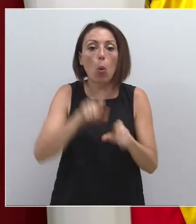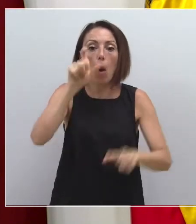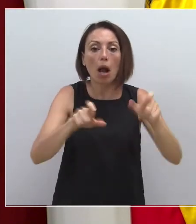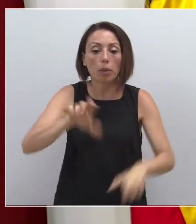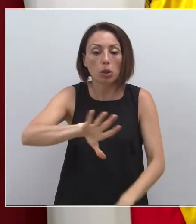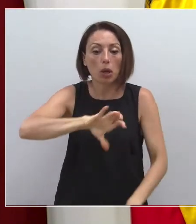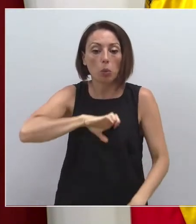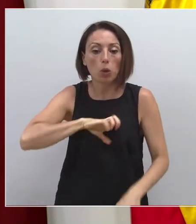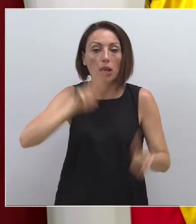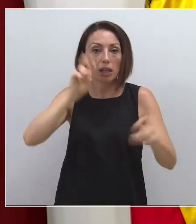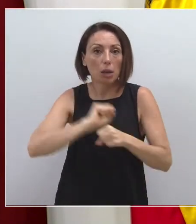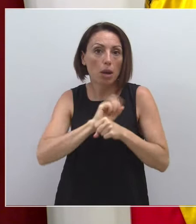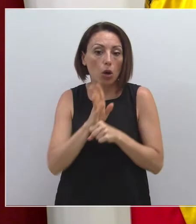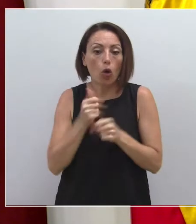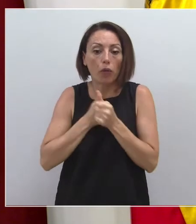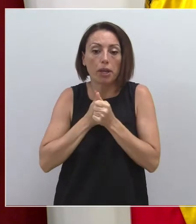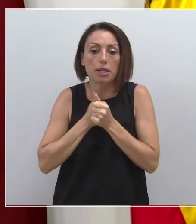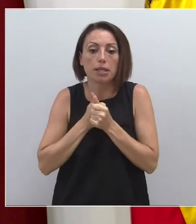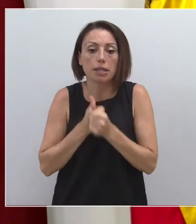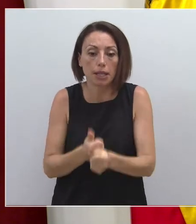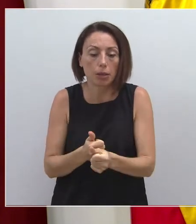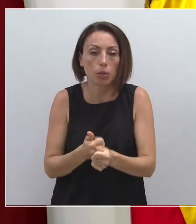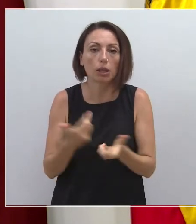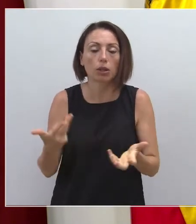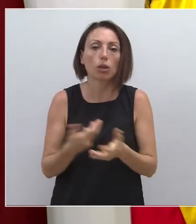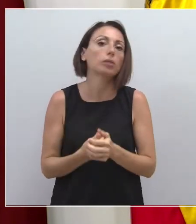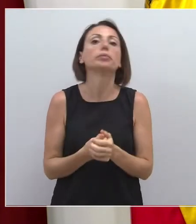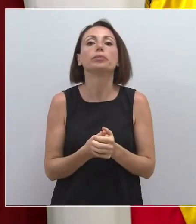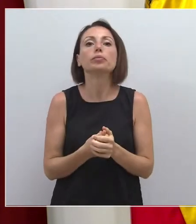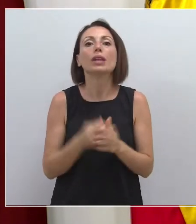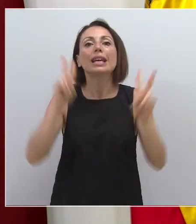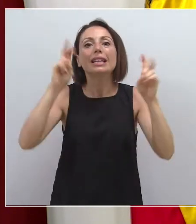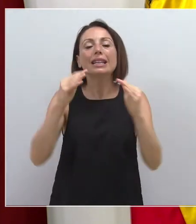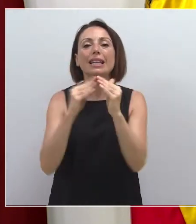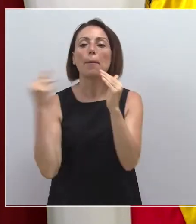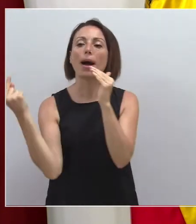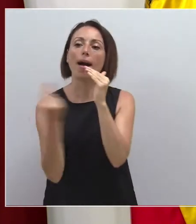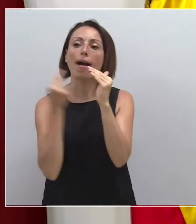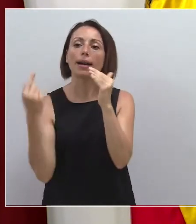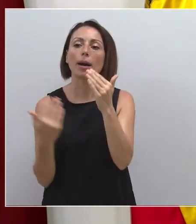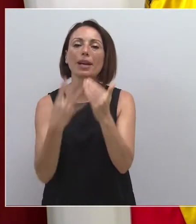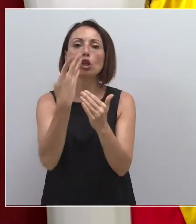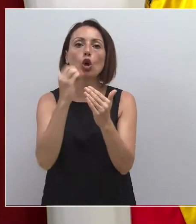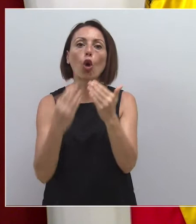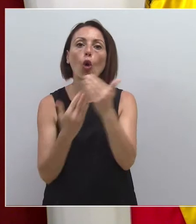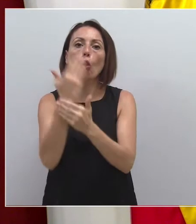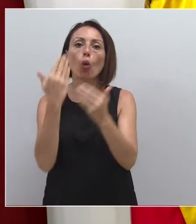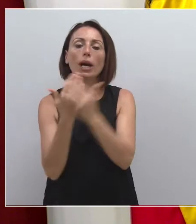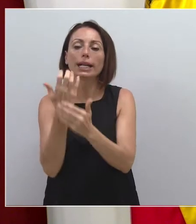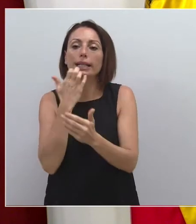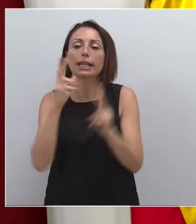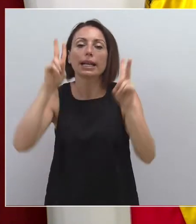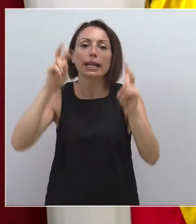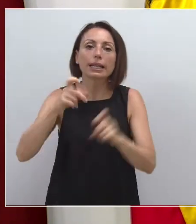semejante de seguimiento epidemiológico y de aislamiento y la cuarentena correspondiente de los posibles contactos